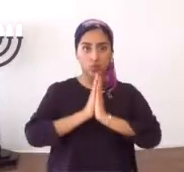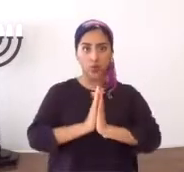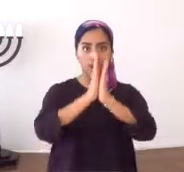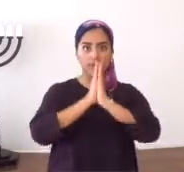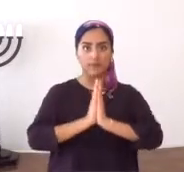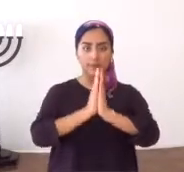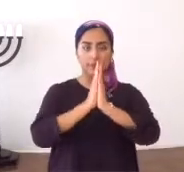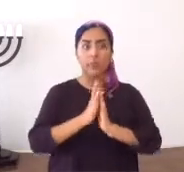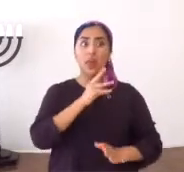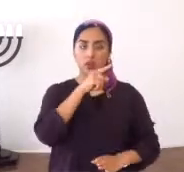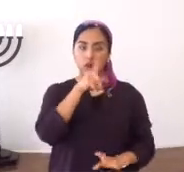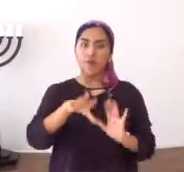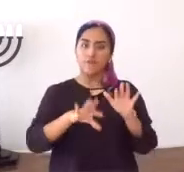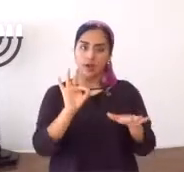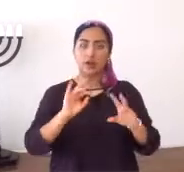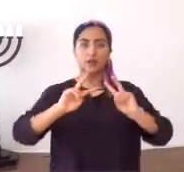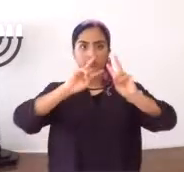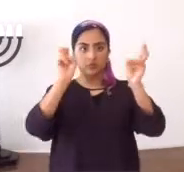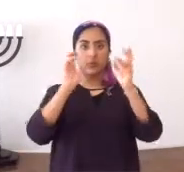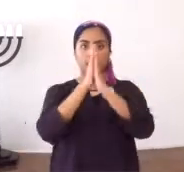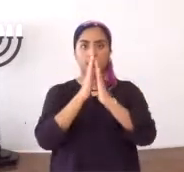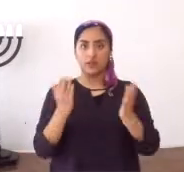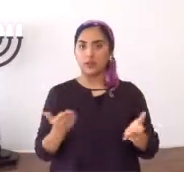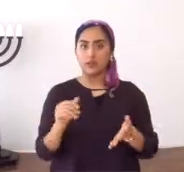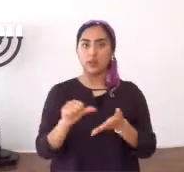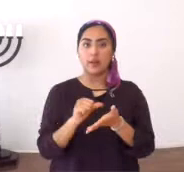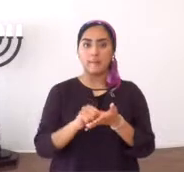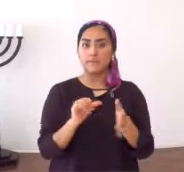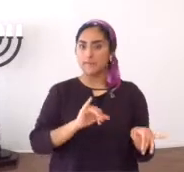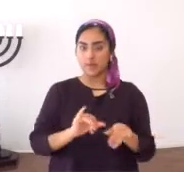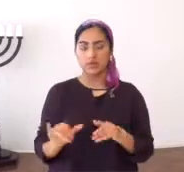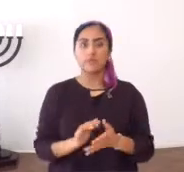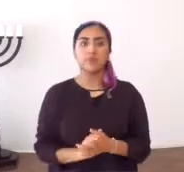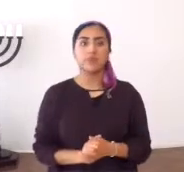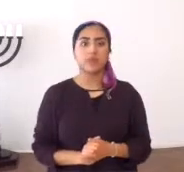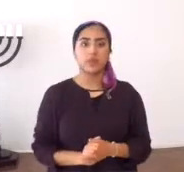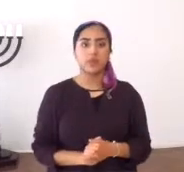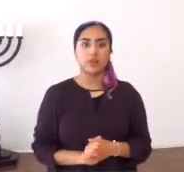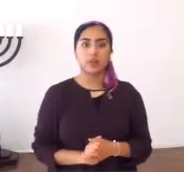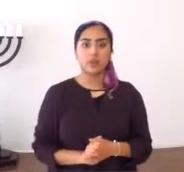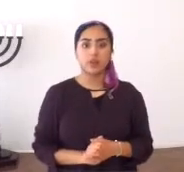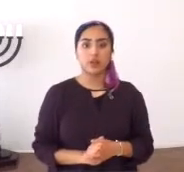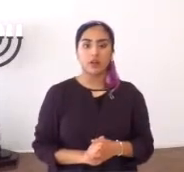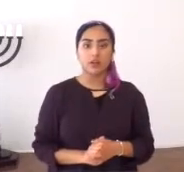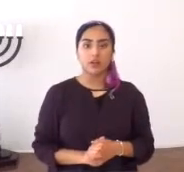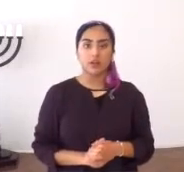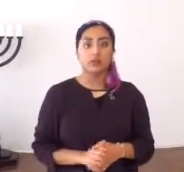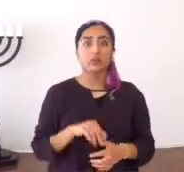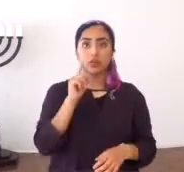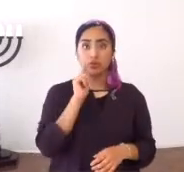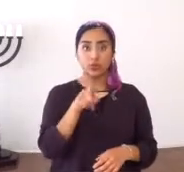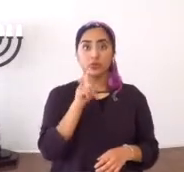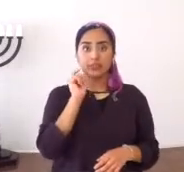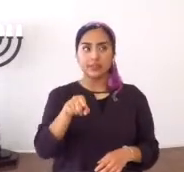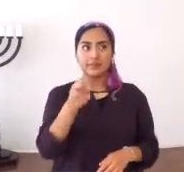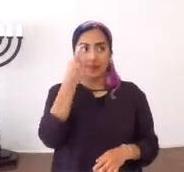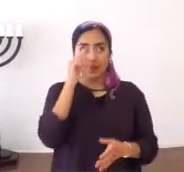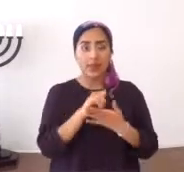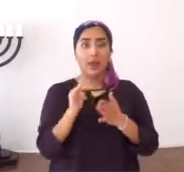cuando una persona, ora, y usted encuentra, el tema de la oración, en esta misma página, internet, perdón,